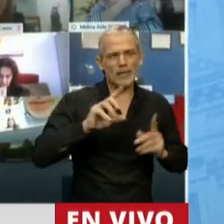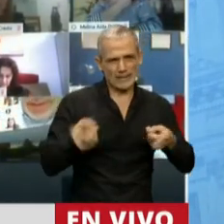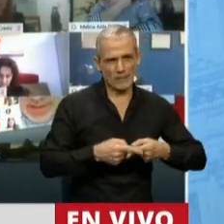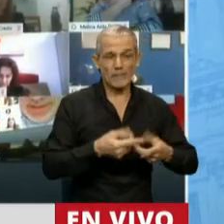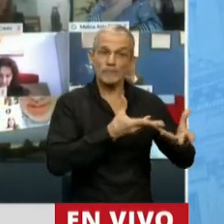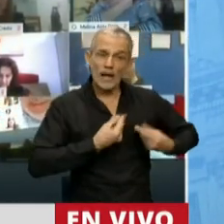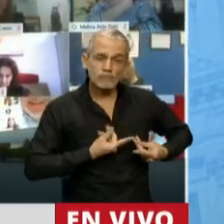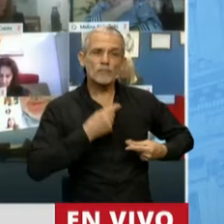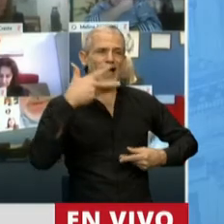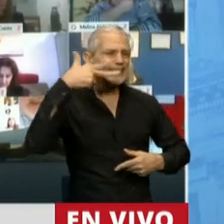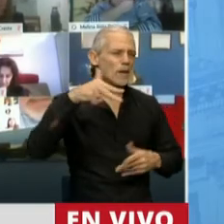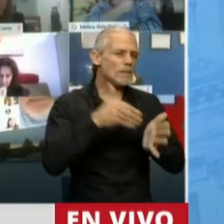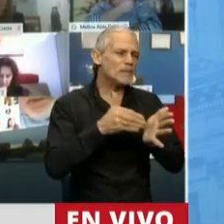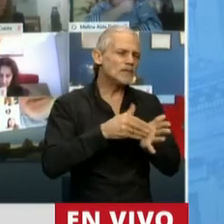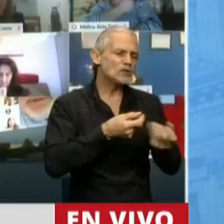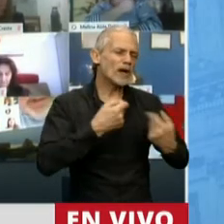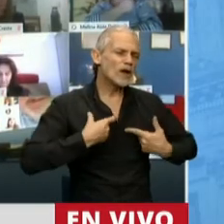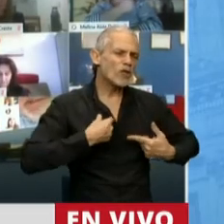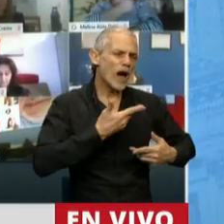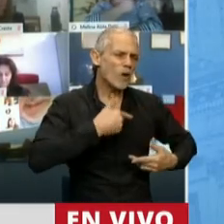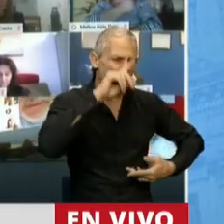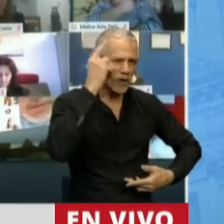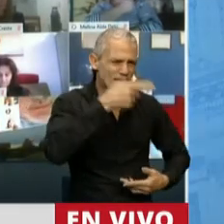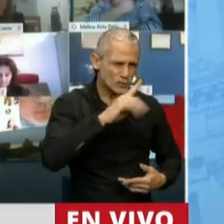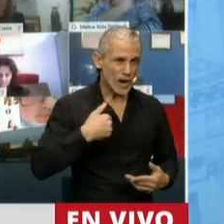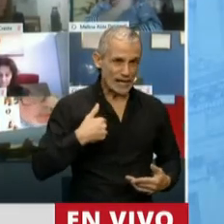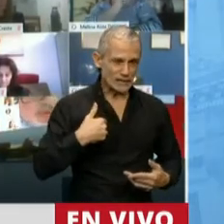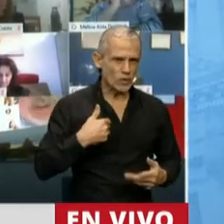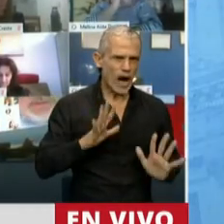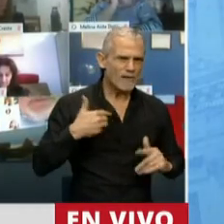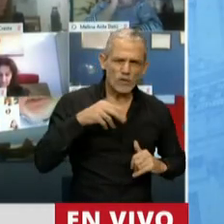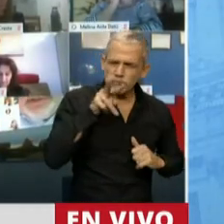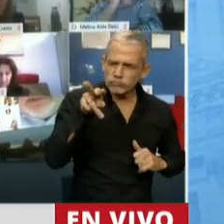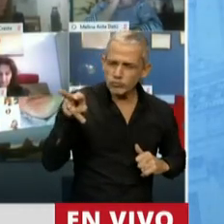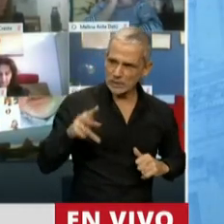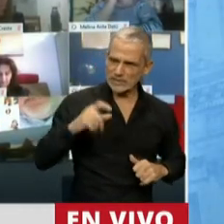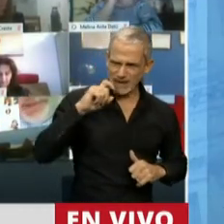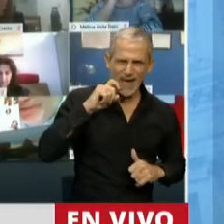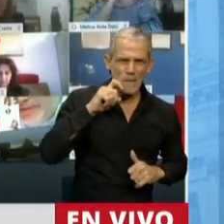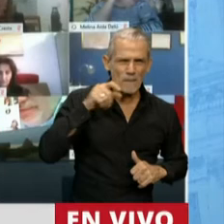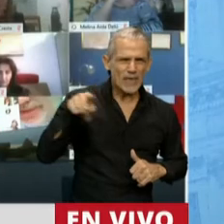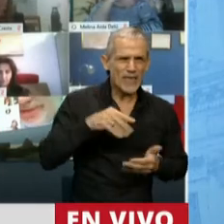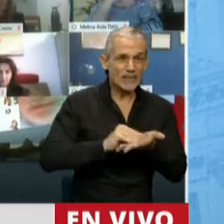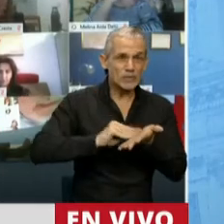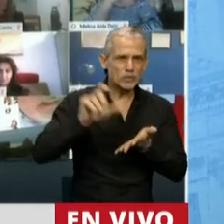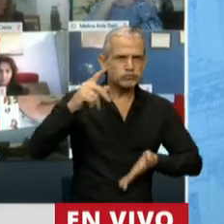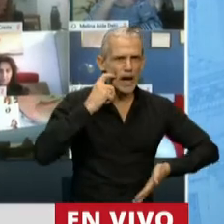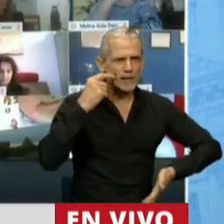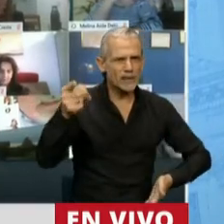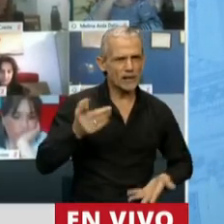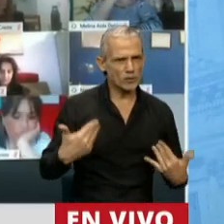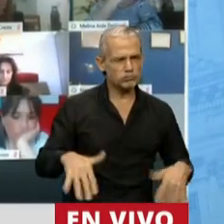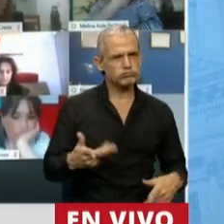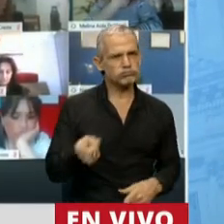.000 millones que significaron todo esto, yo escuchaba con una sana envidia, o envidia no tan sana, al diputado de Entre Ríos cuando